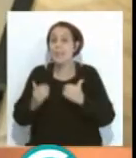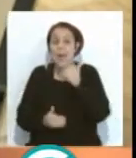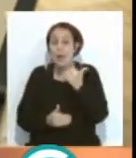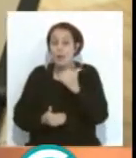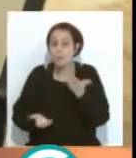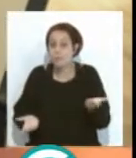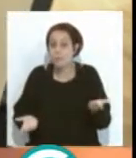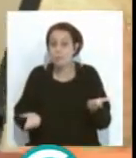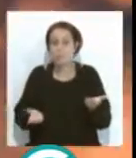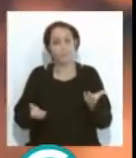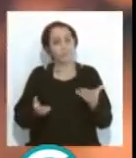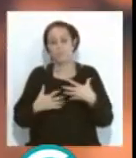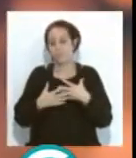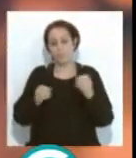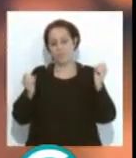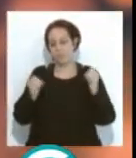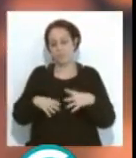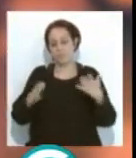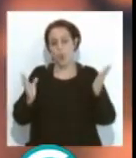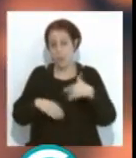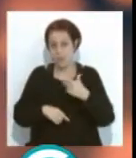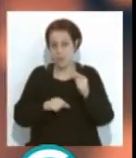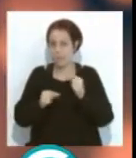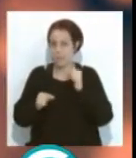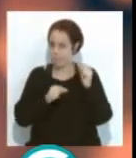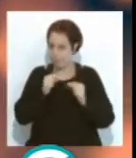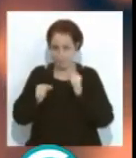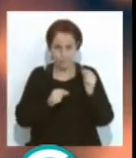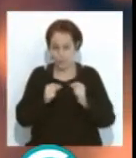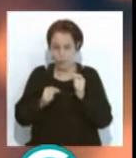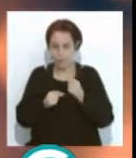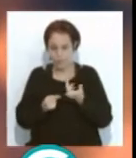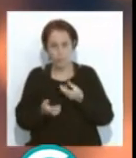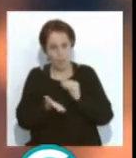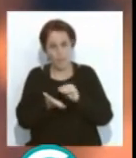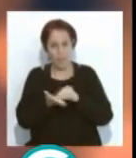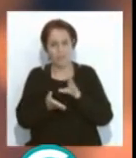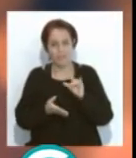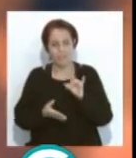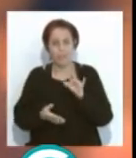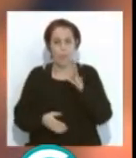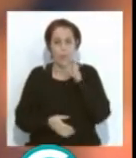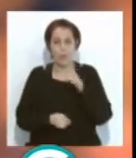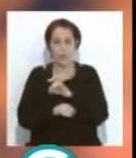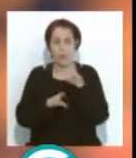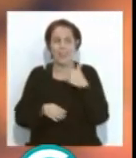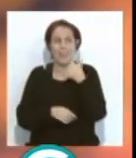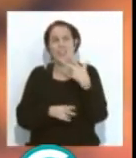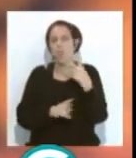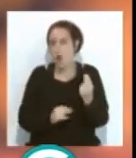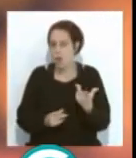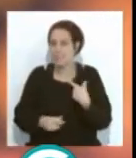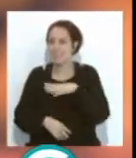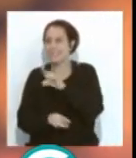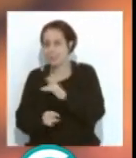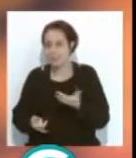No, la fórmula no existe y esta discusión también es muy recurrente. Claro. Porque, claro, a quién le dices que no, a quién le dices